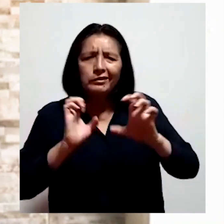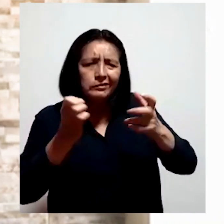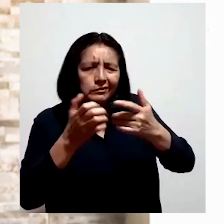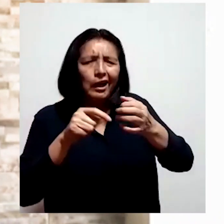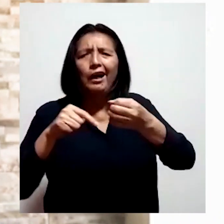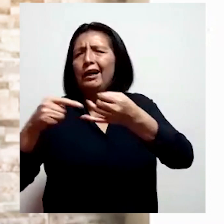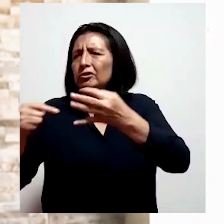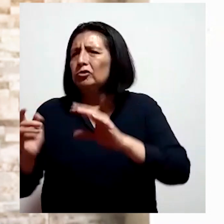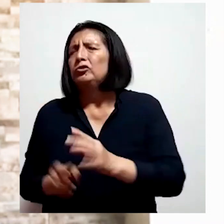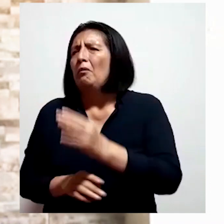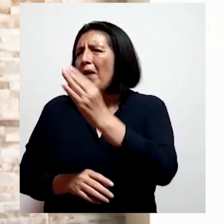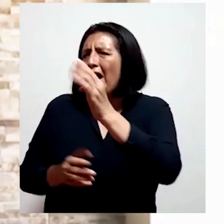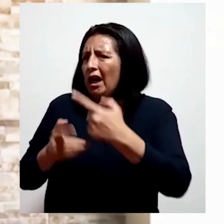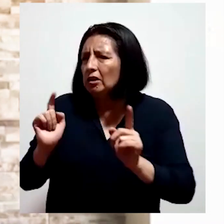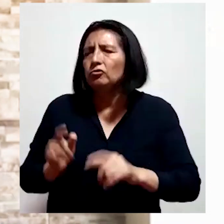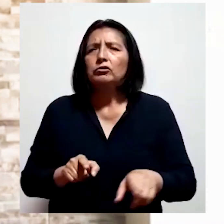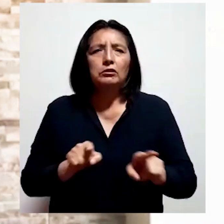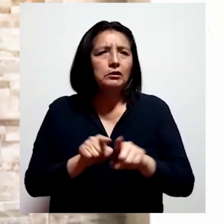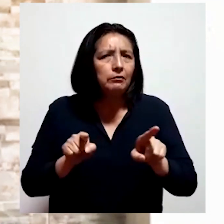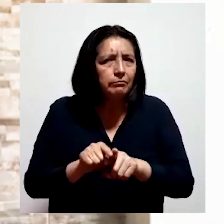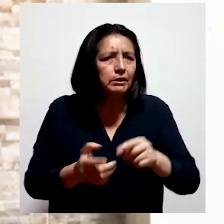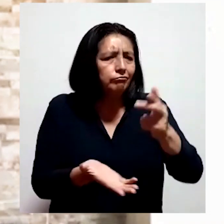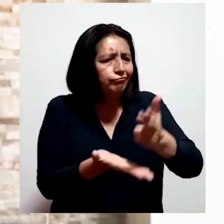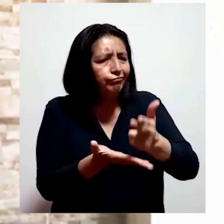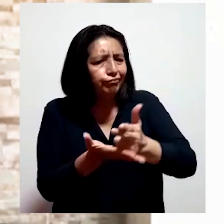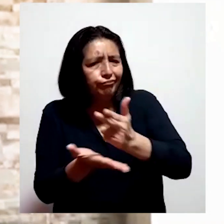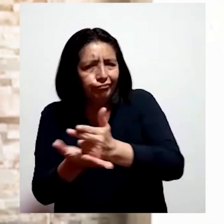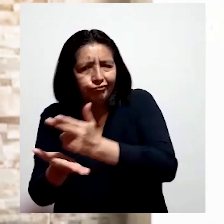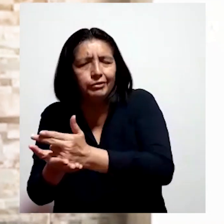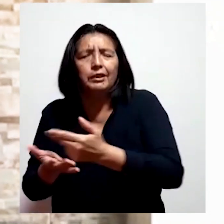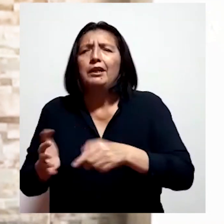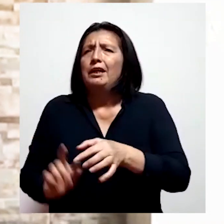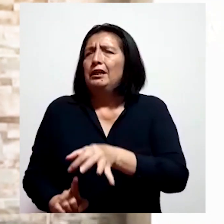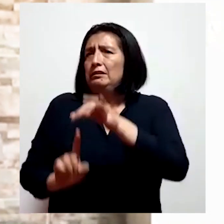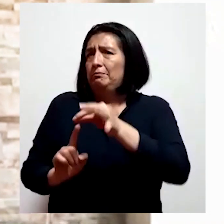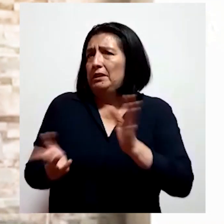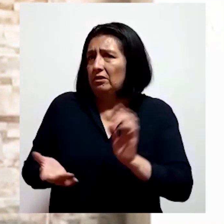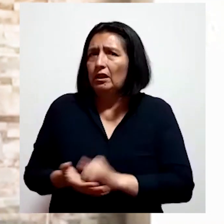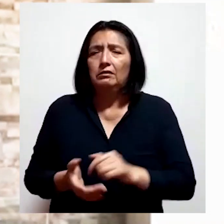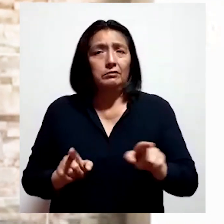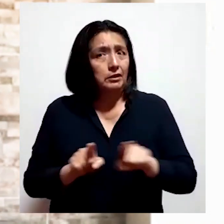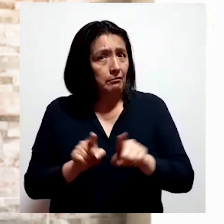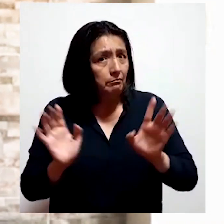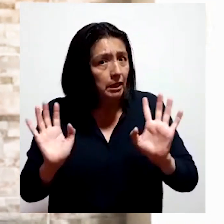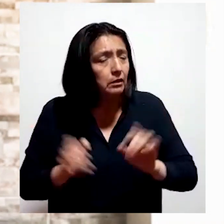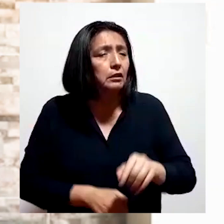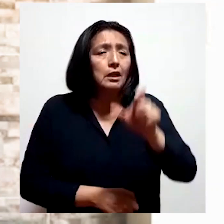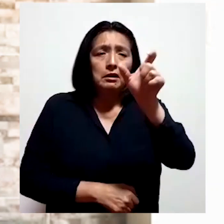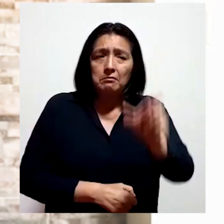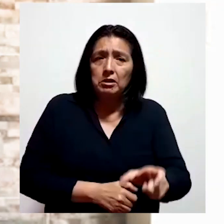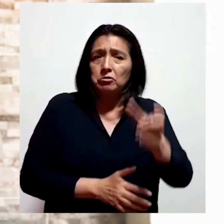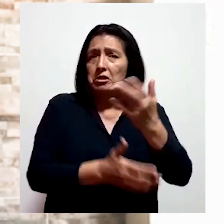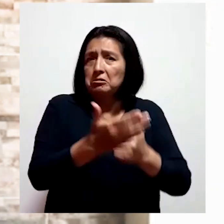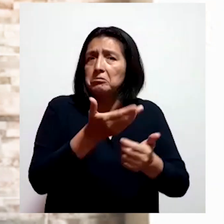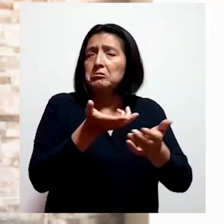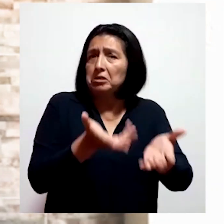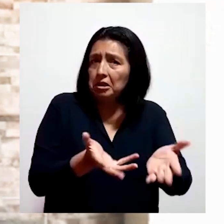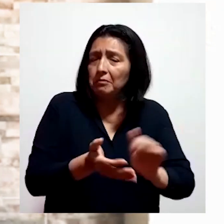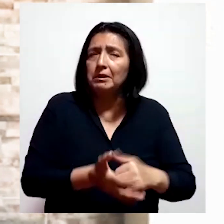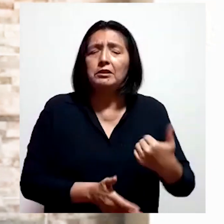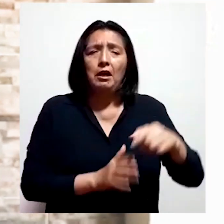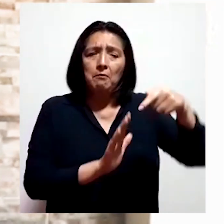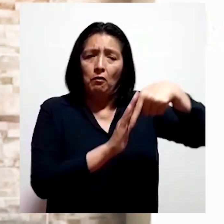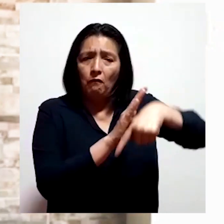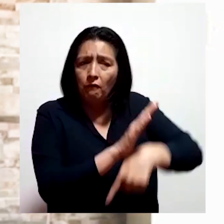y contempla el uso de estacionamientos especiales. Además, cabe resaltar acá que la persona con